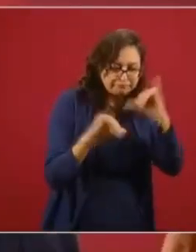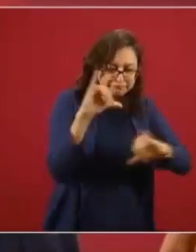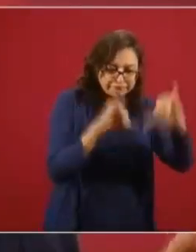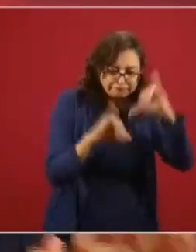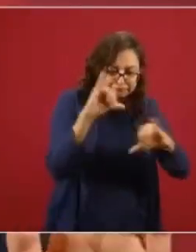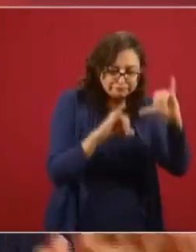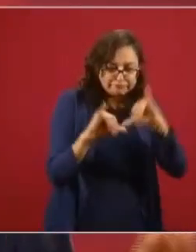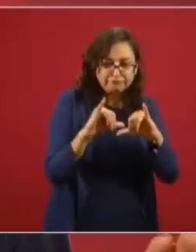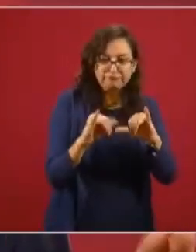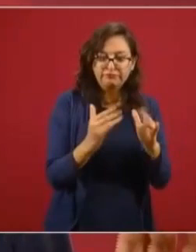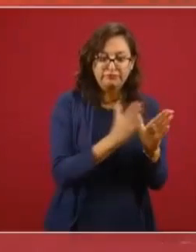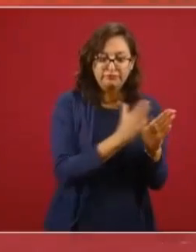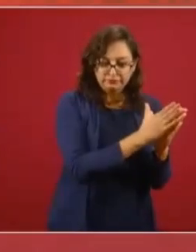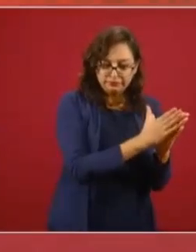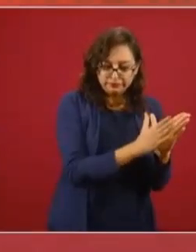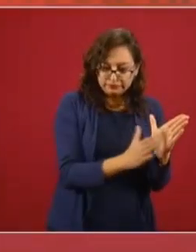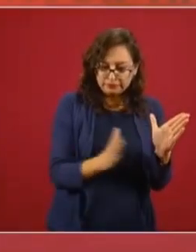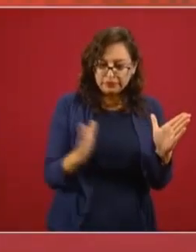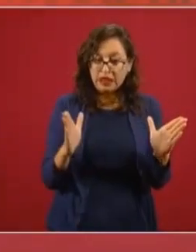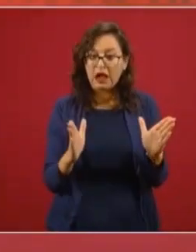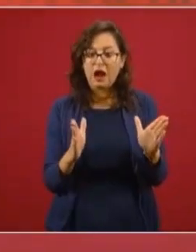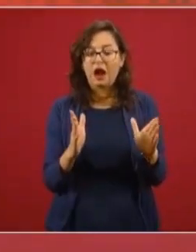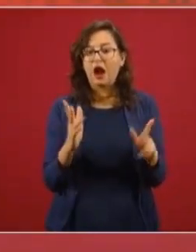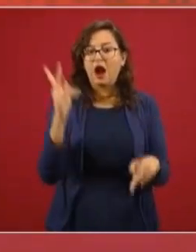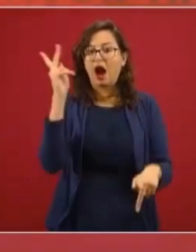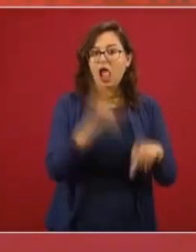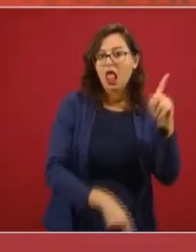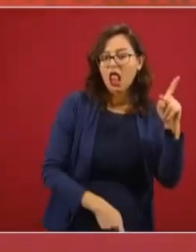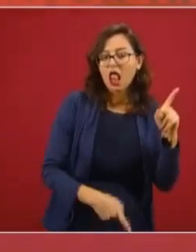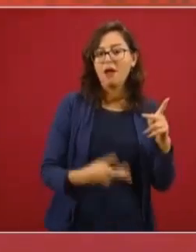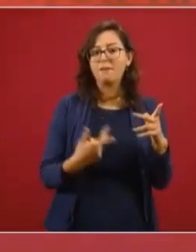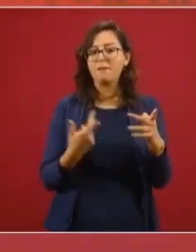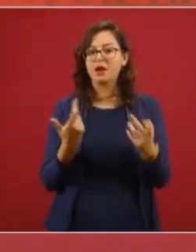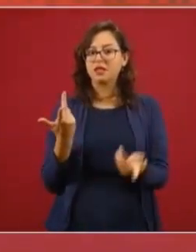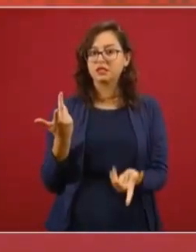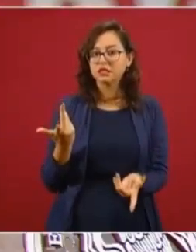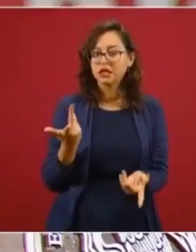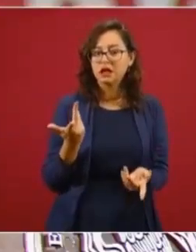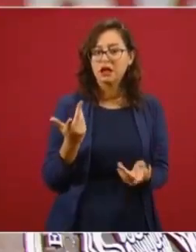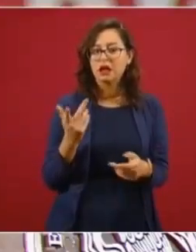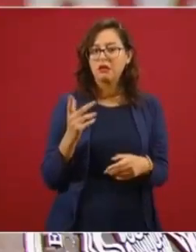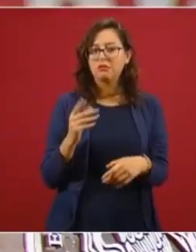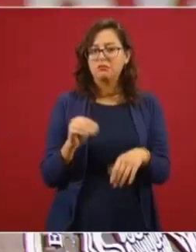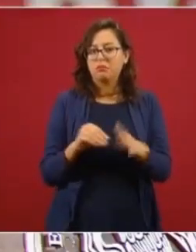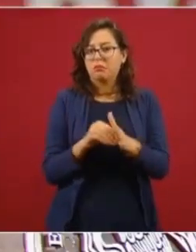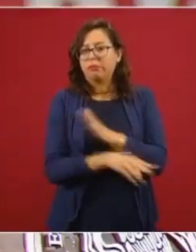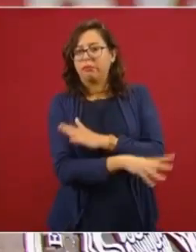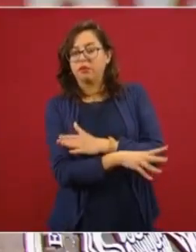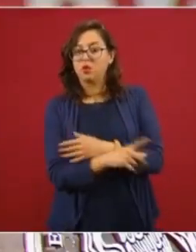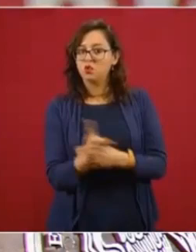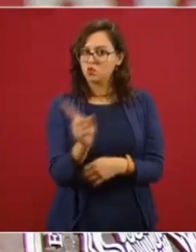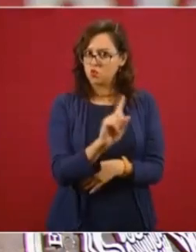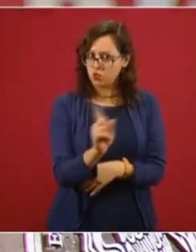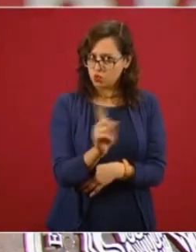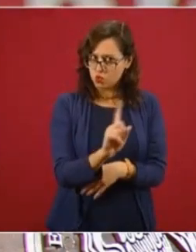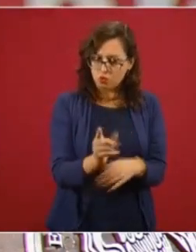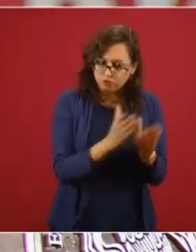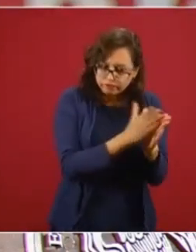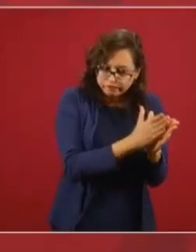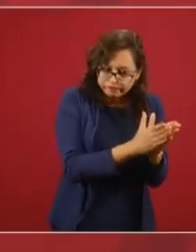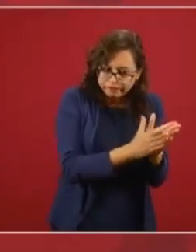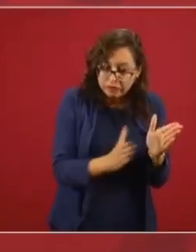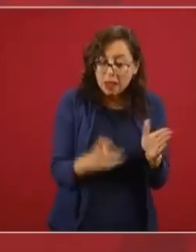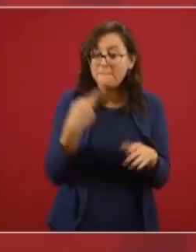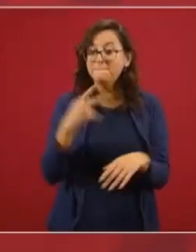no estamos cortando ninguna esquina ni sacrificando ningún espacio de seguridad, pero corriendo procesos paralelos para poder